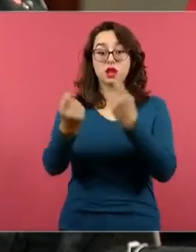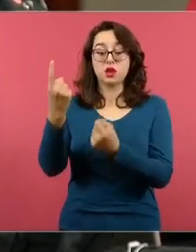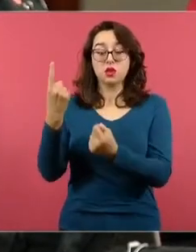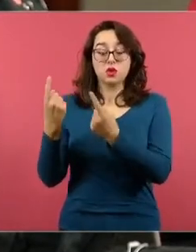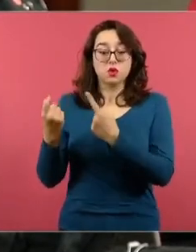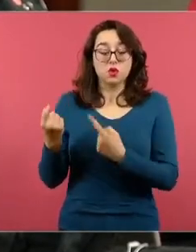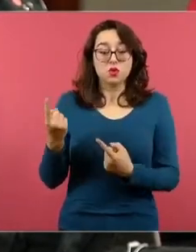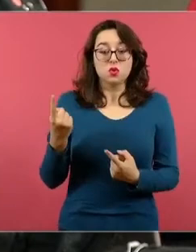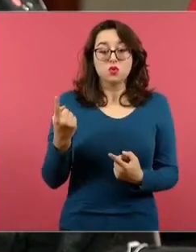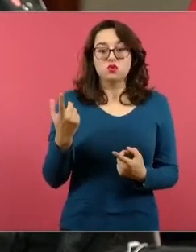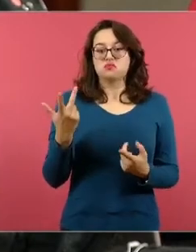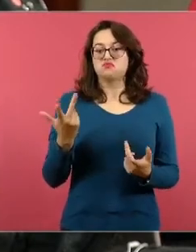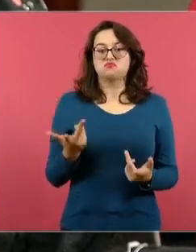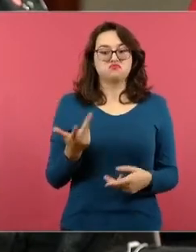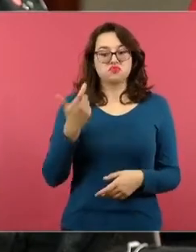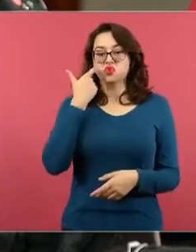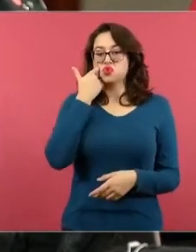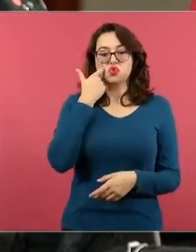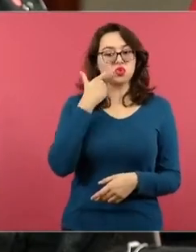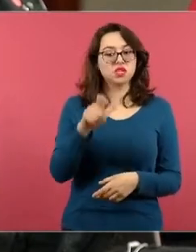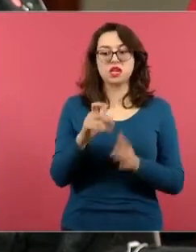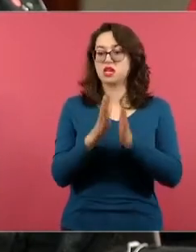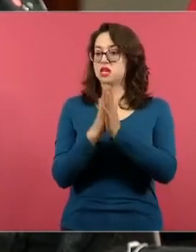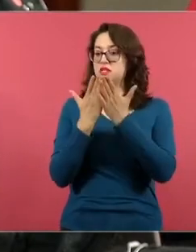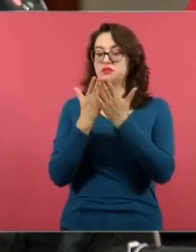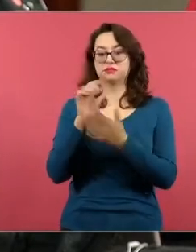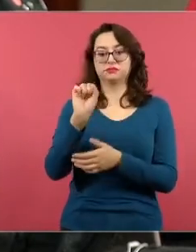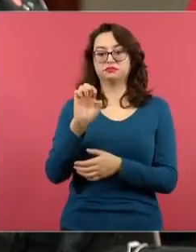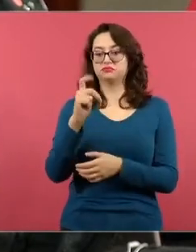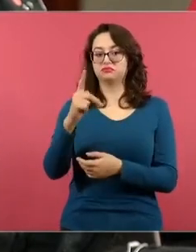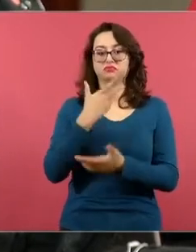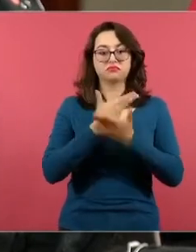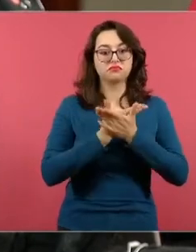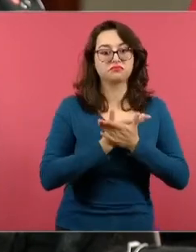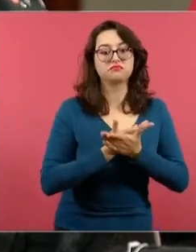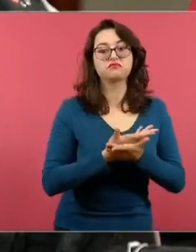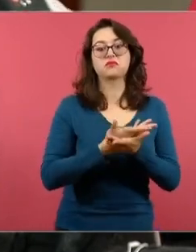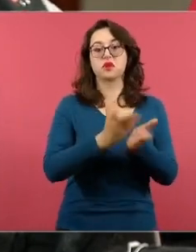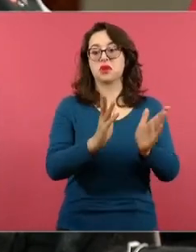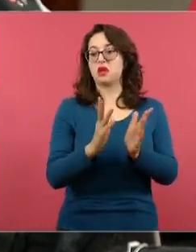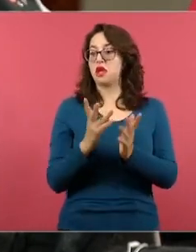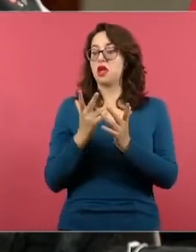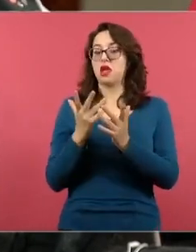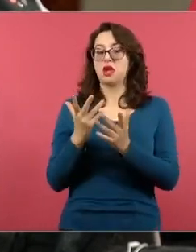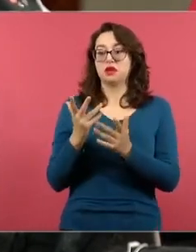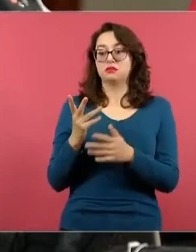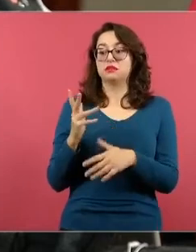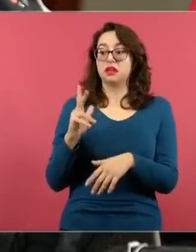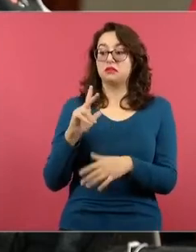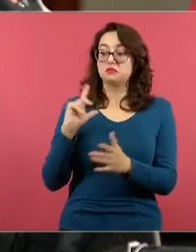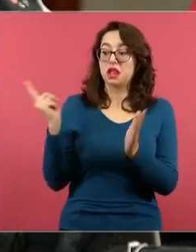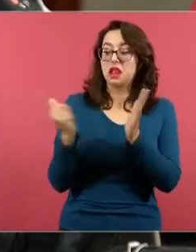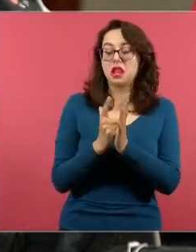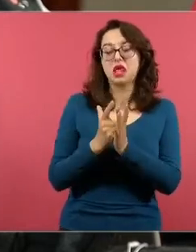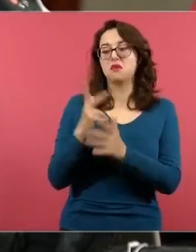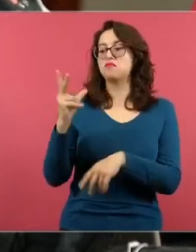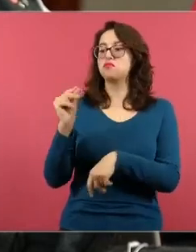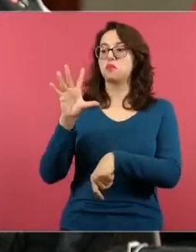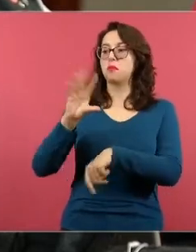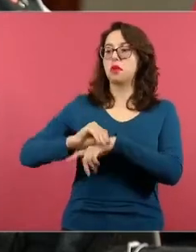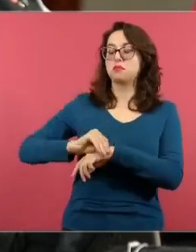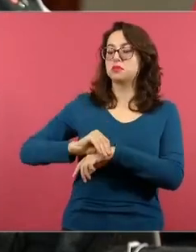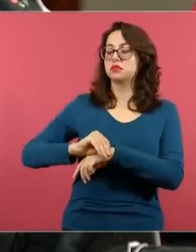han condicionado la distribución de libros de texto gratuitos a que no haya ningún impedimento ningún proceso